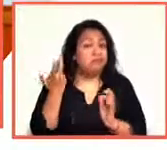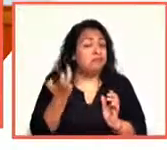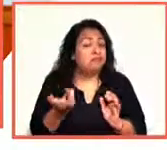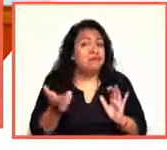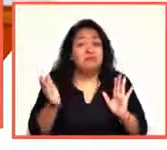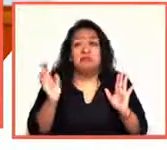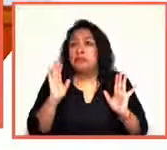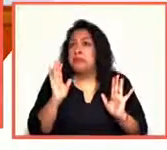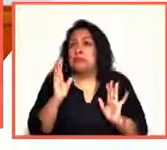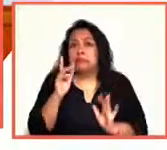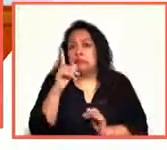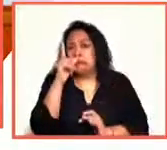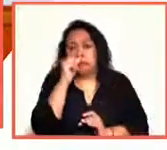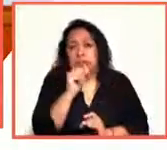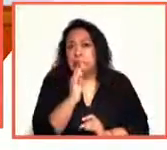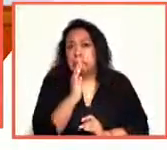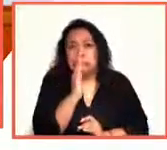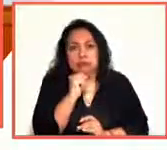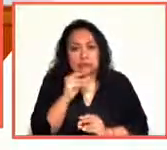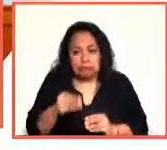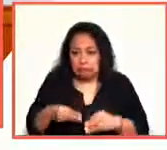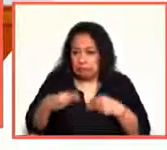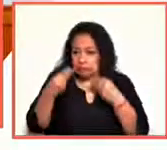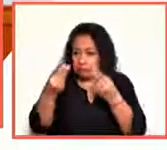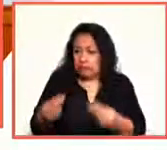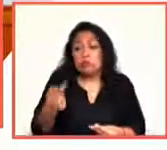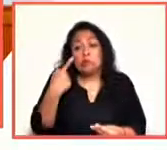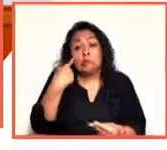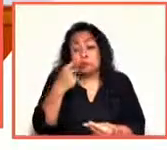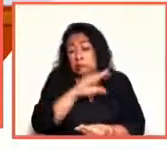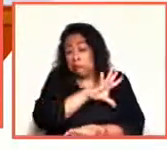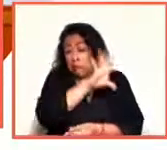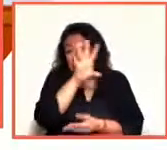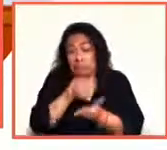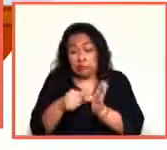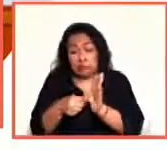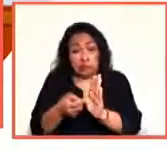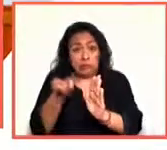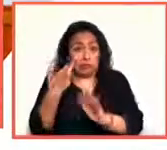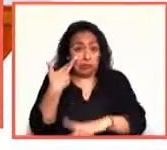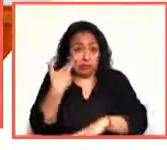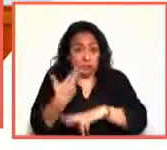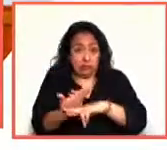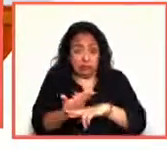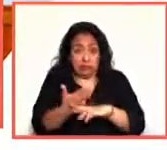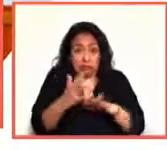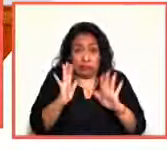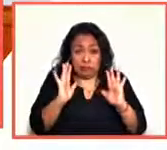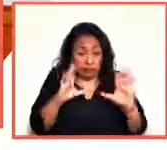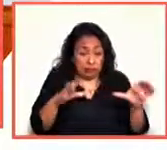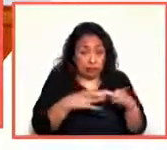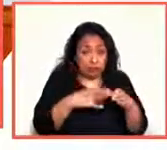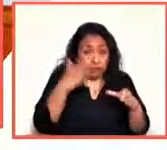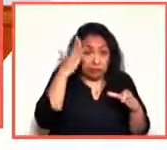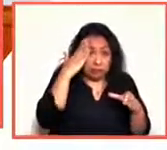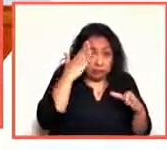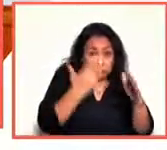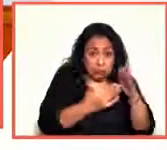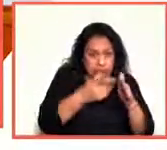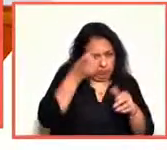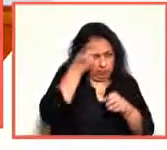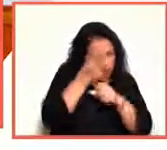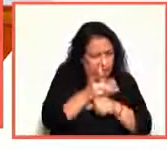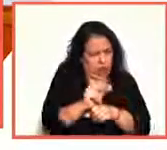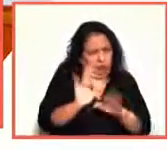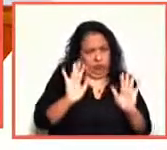pudo lograr entregar la comprobación que esa ya no es una responsabilidad del patronato, de la mesa directiva. Esa es una